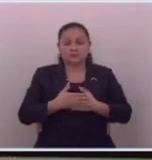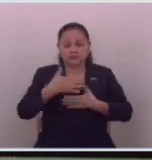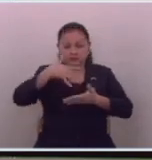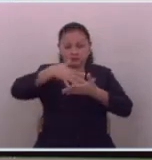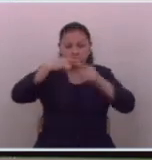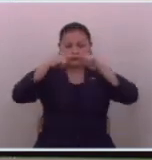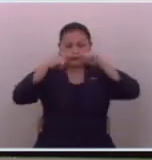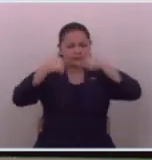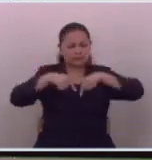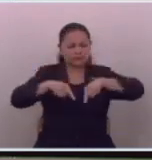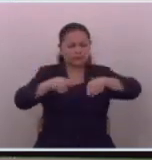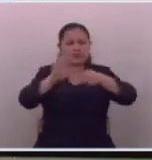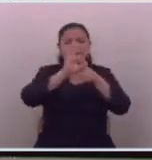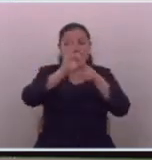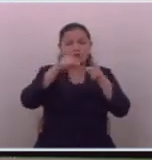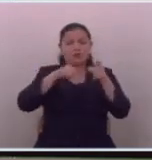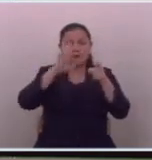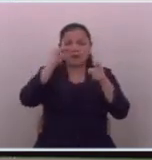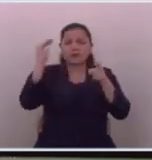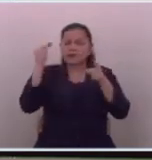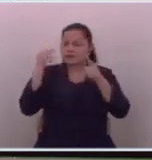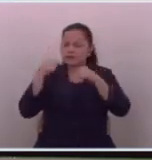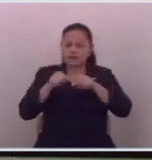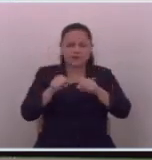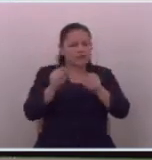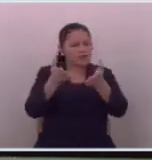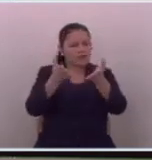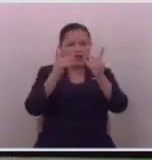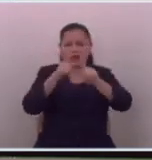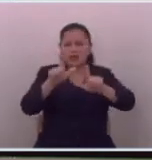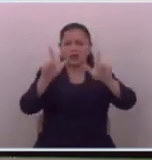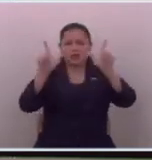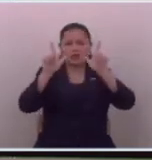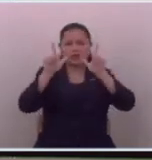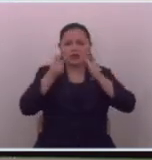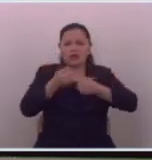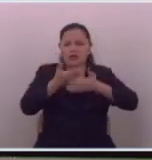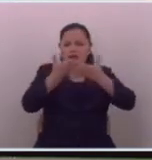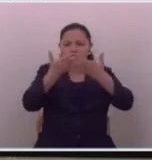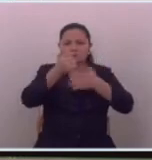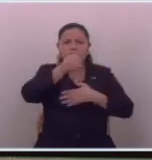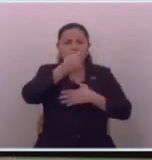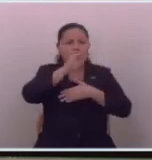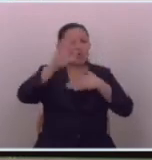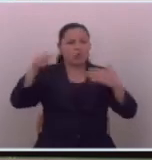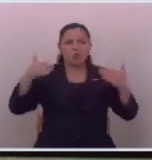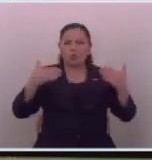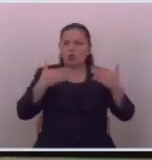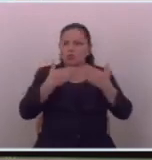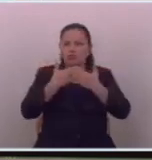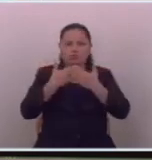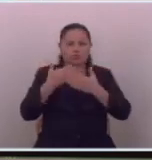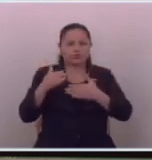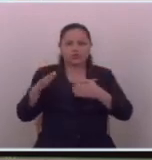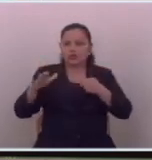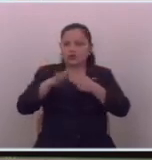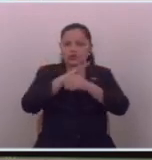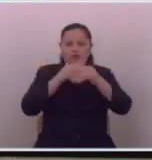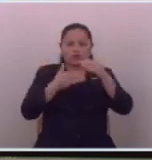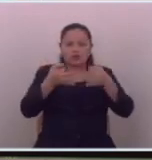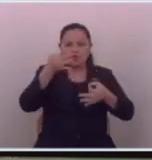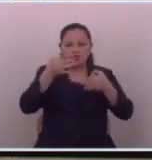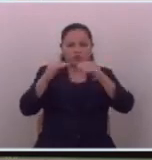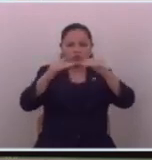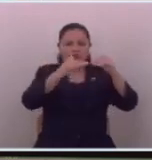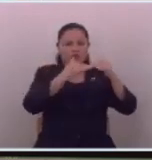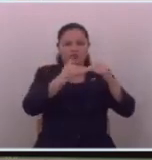democracia siga actuando en este país que la libertad de expresión sea para todos si hasta enojados